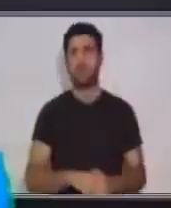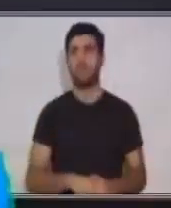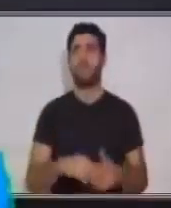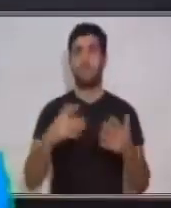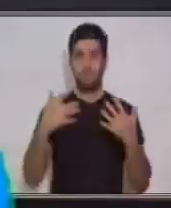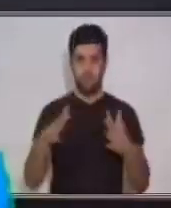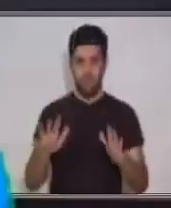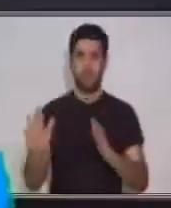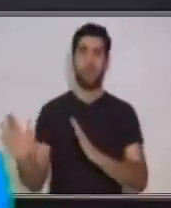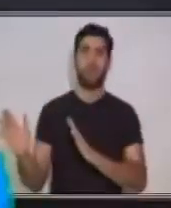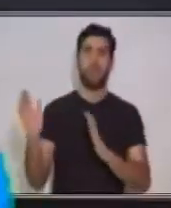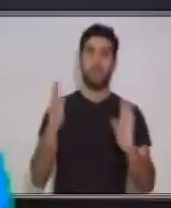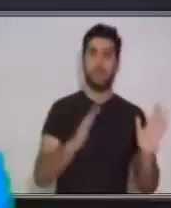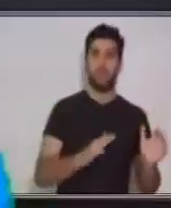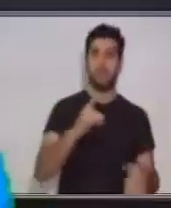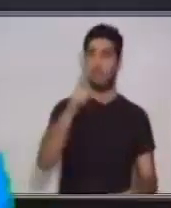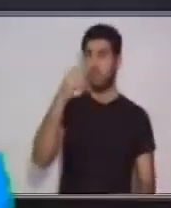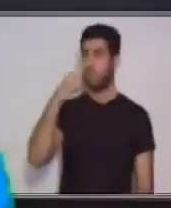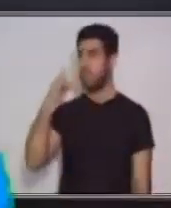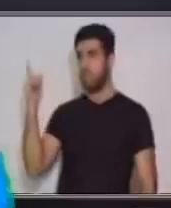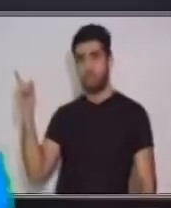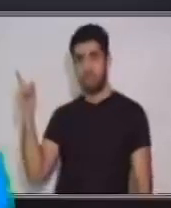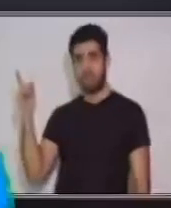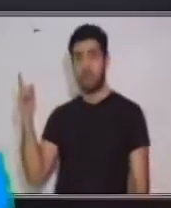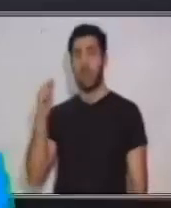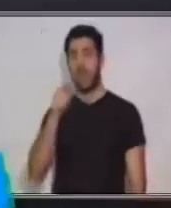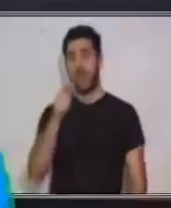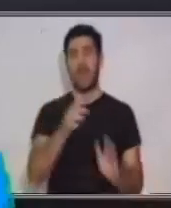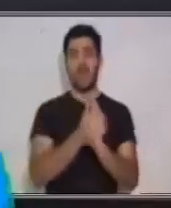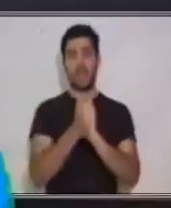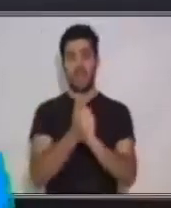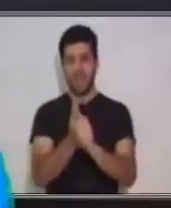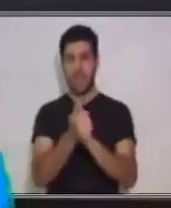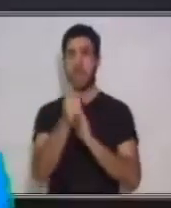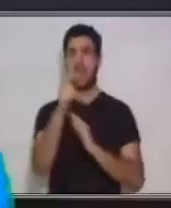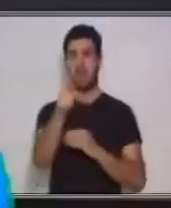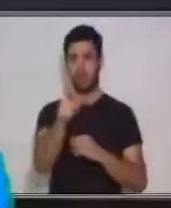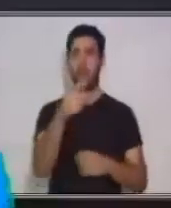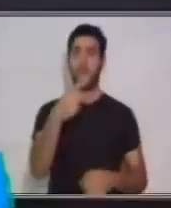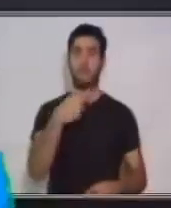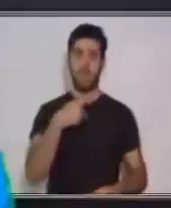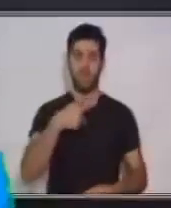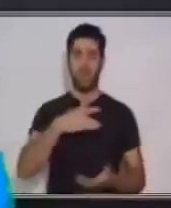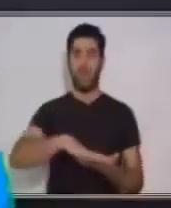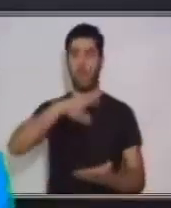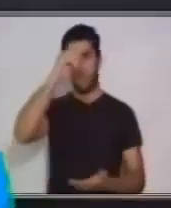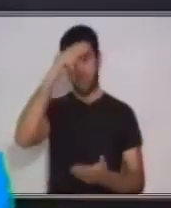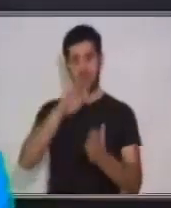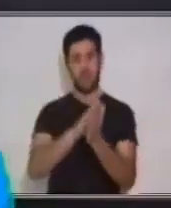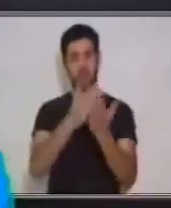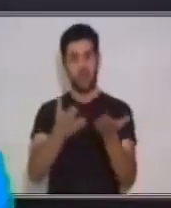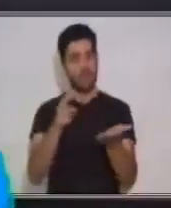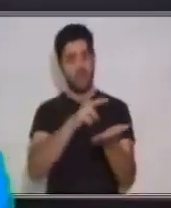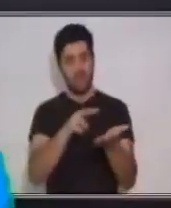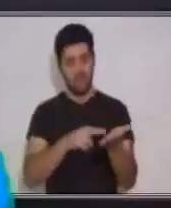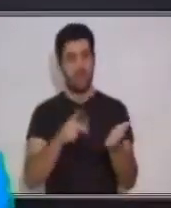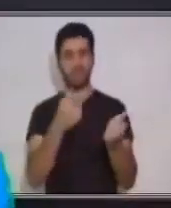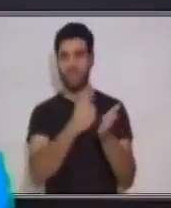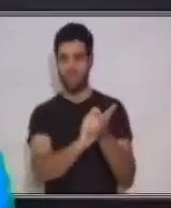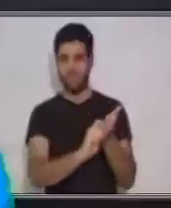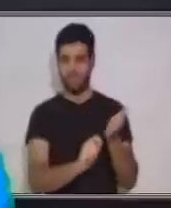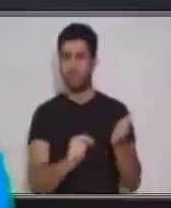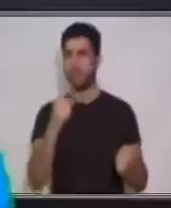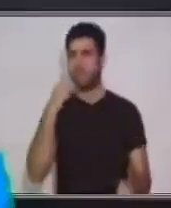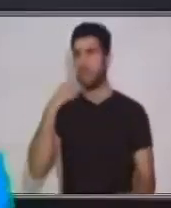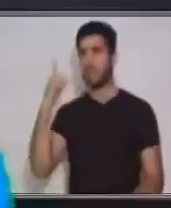autoaprendizaje. Si no la tienes, puedes utilizar tu portafolio Aprende en Casa, con una hoja o tu cuaderno de comunicación y